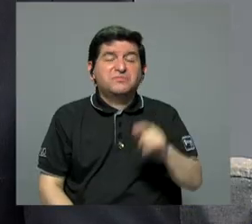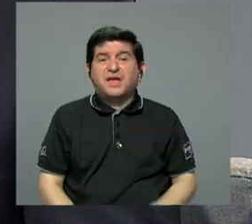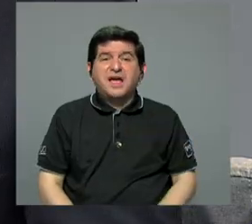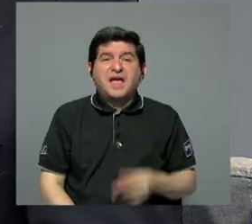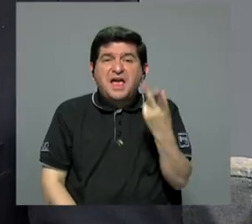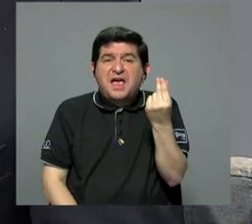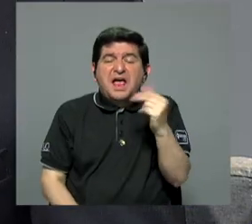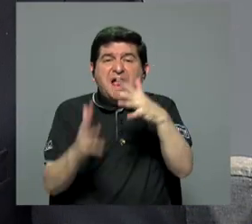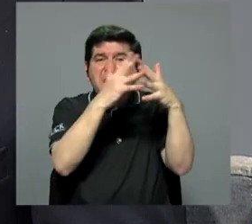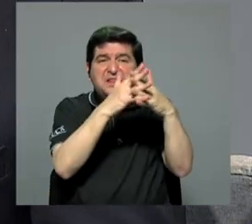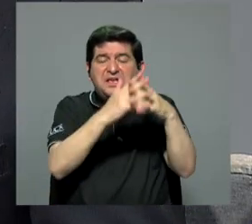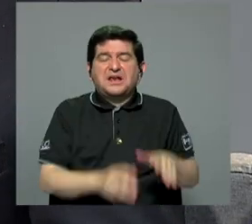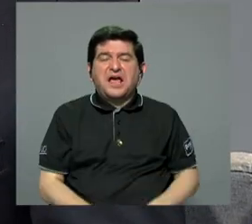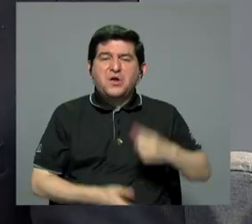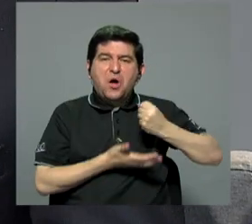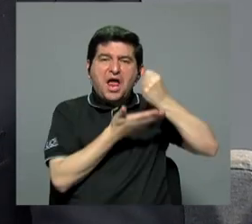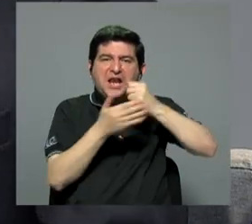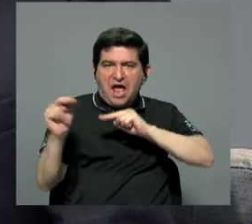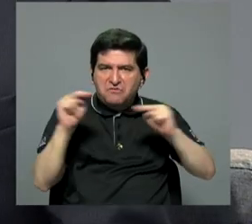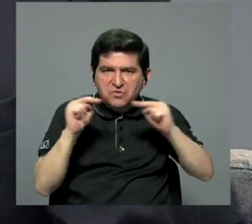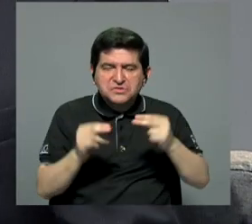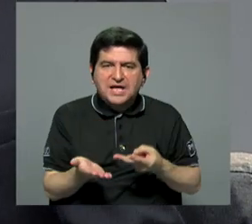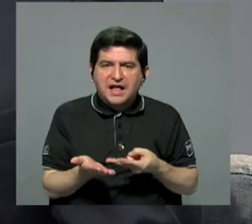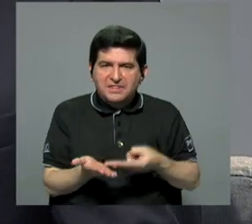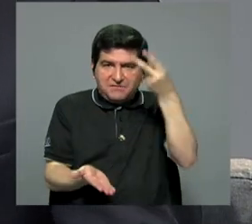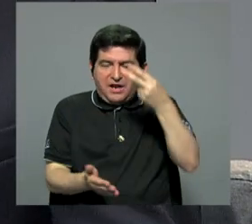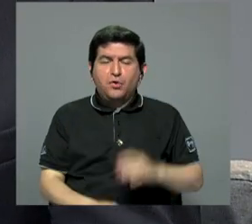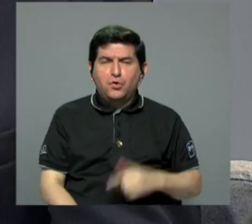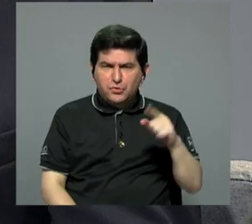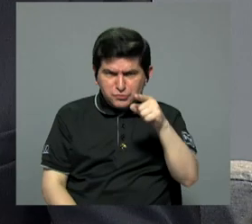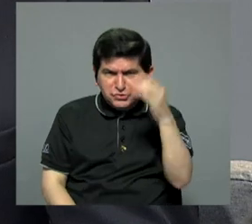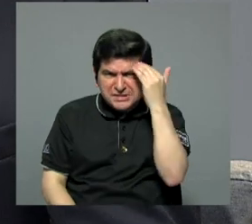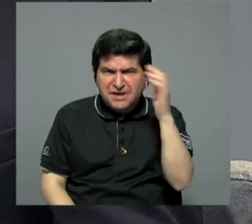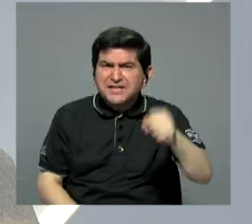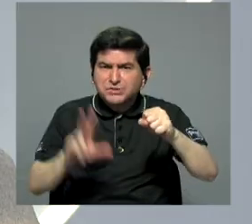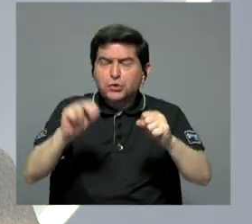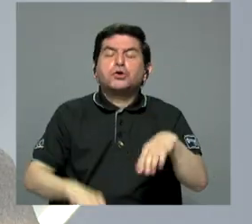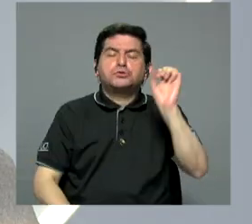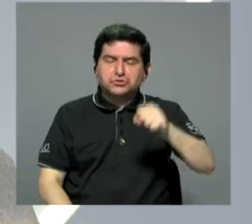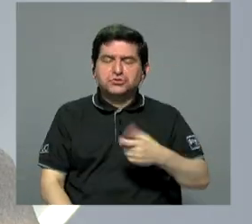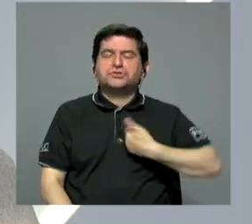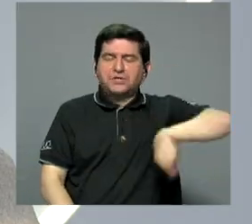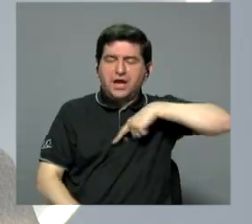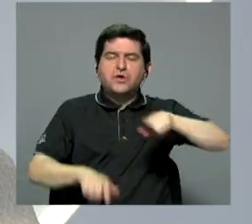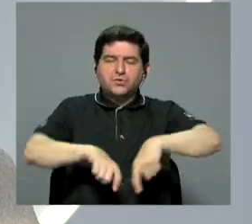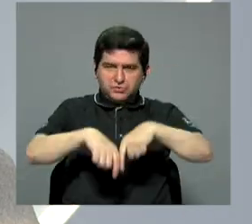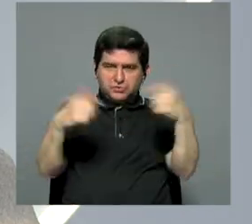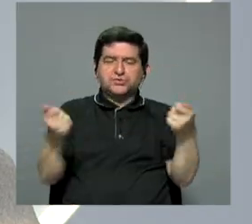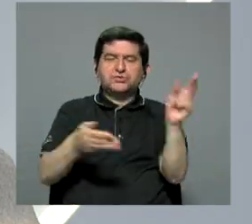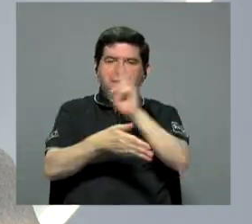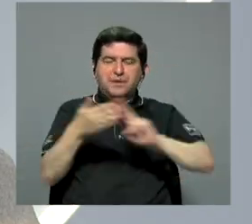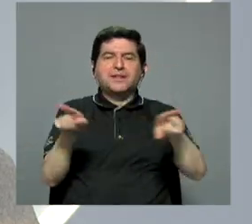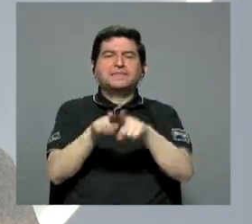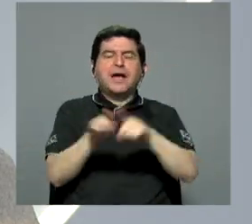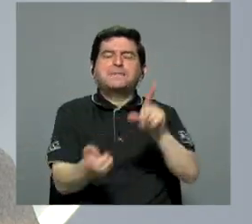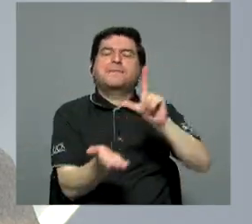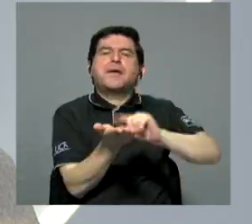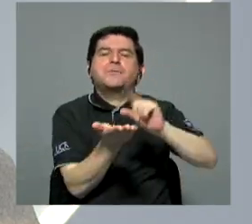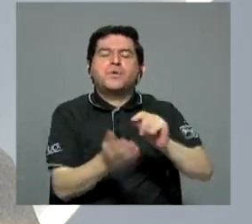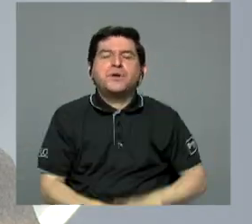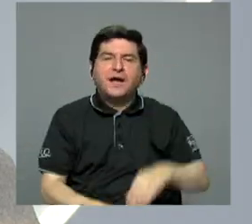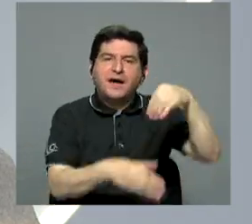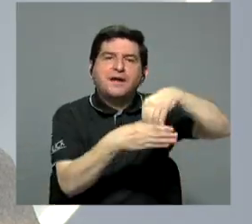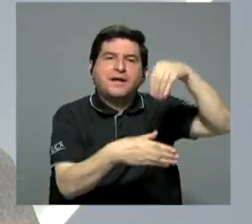Unidos. En las bolsas. Ahí están. Usted lo sabe o no lo sabía. Claro que sí. Nosotros en el Semanario hemos publicado también que